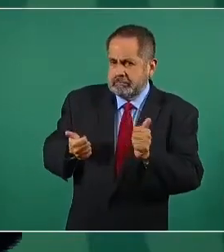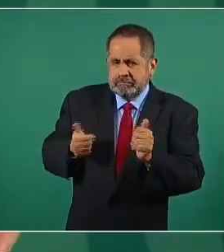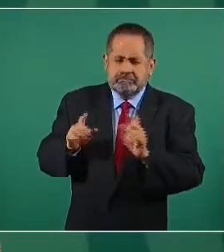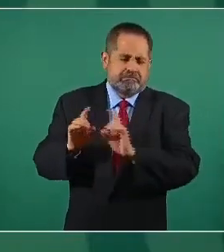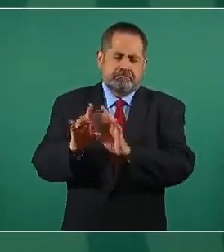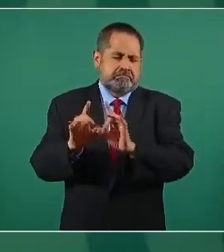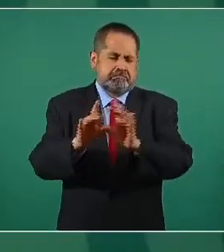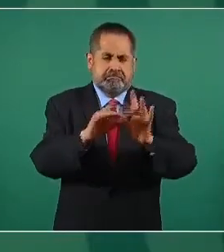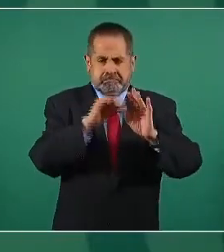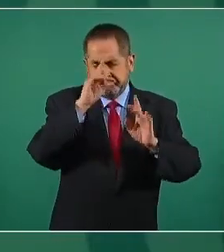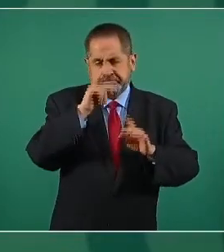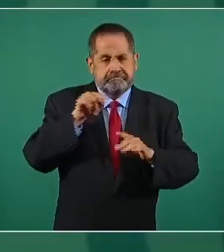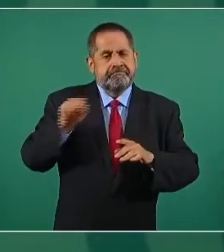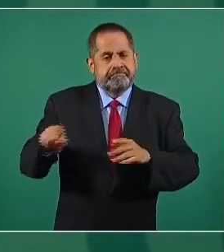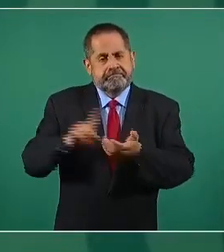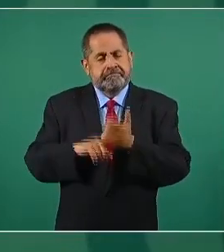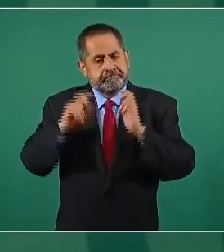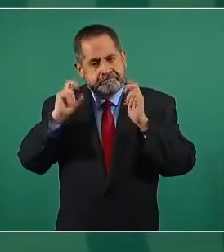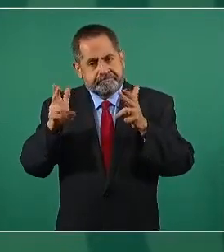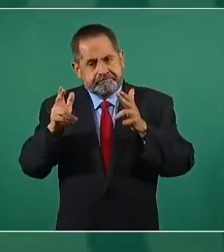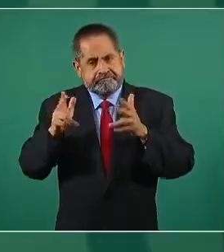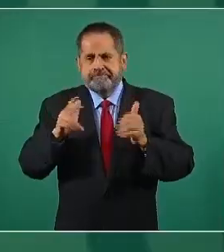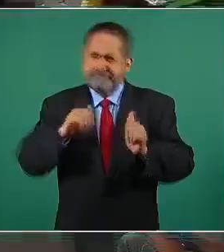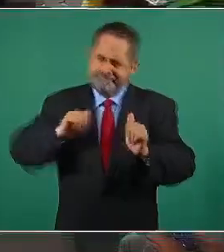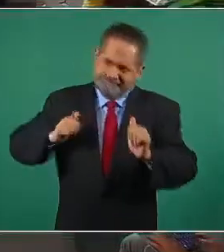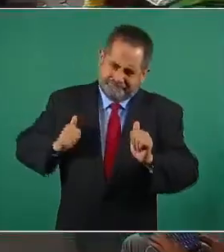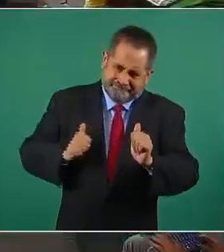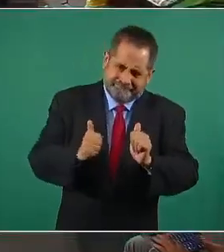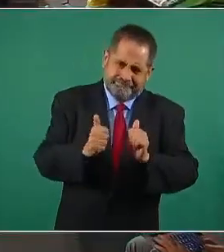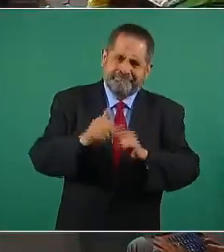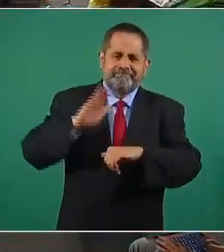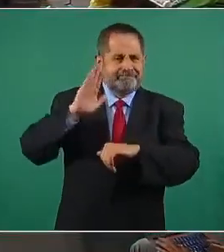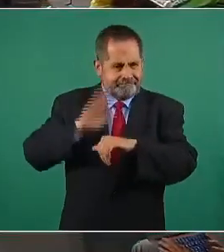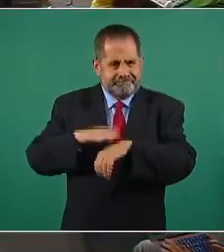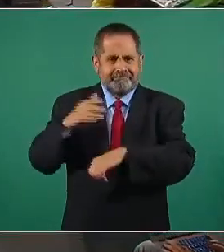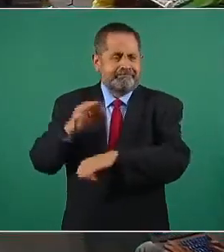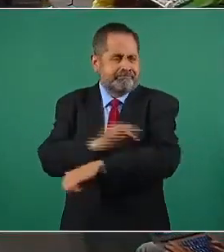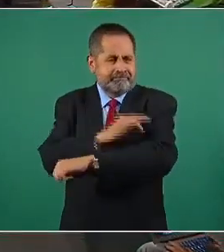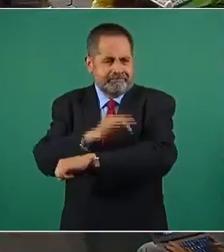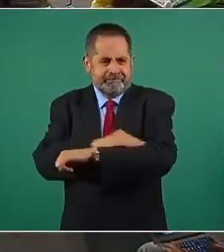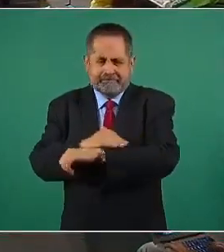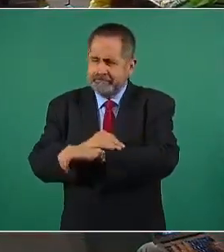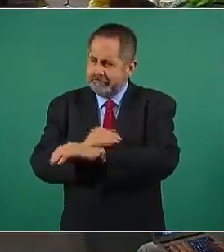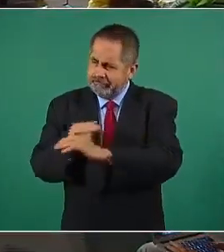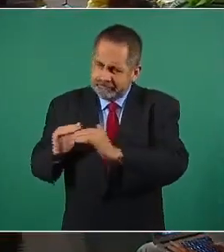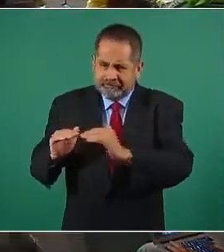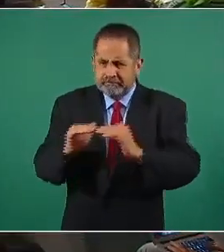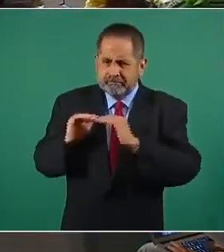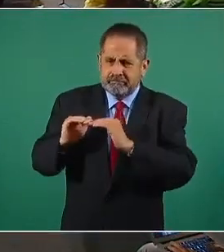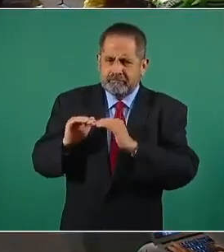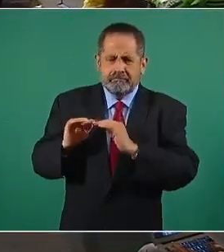serie de razones y ahora queremos que